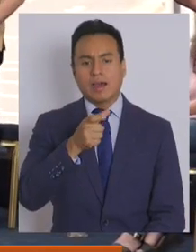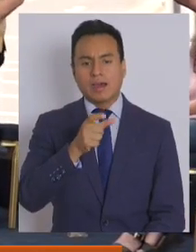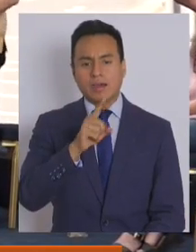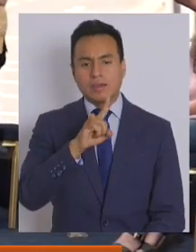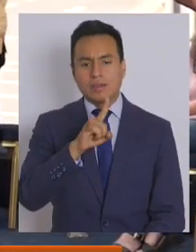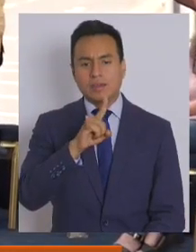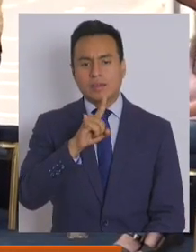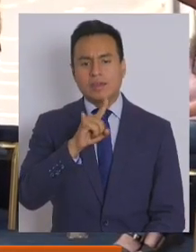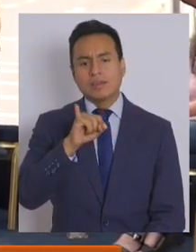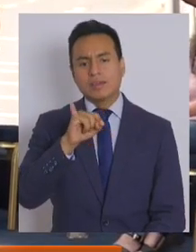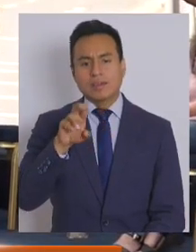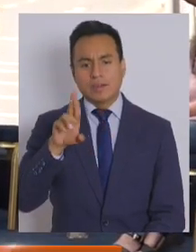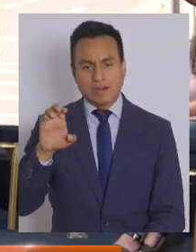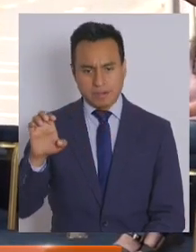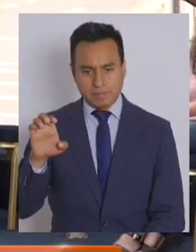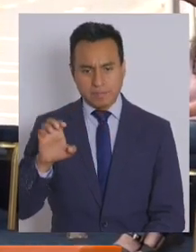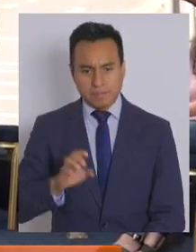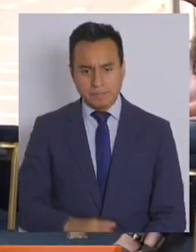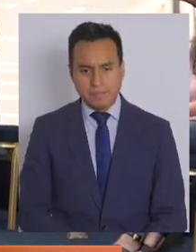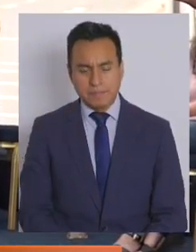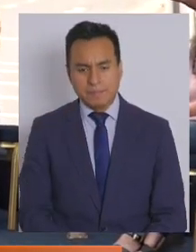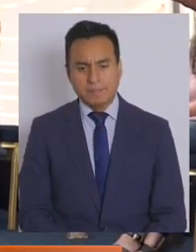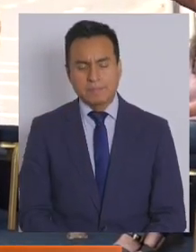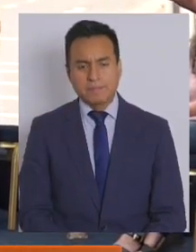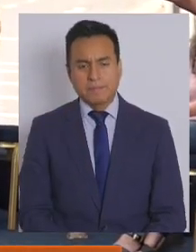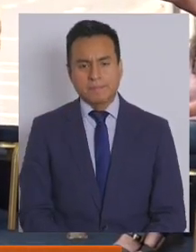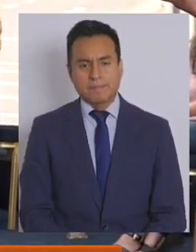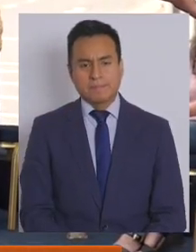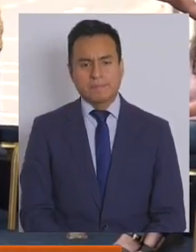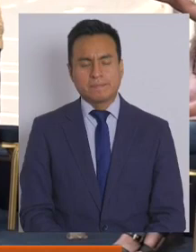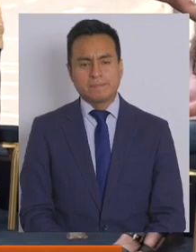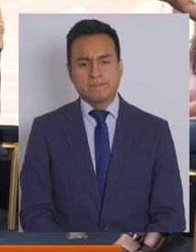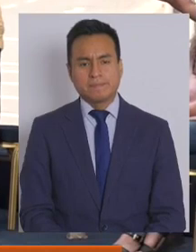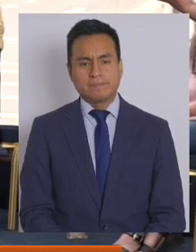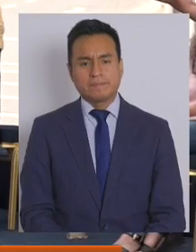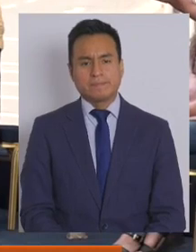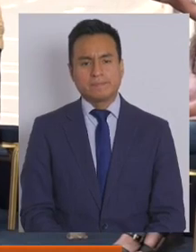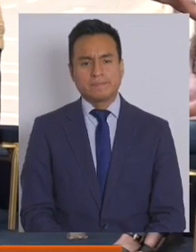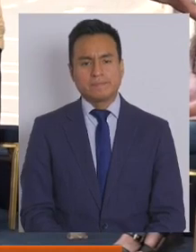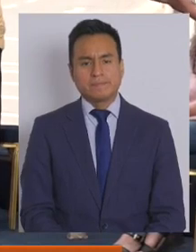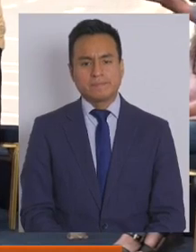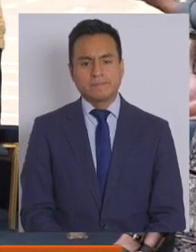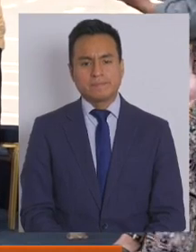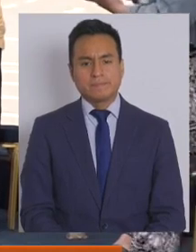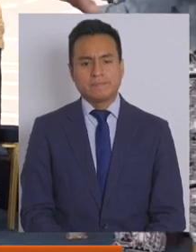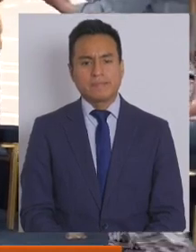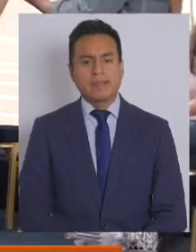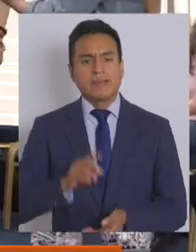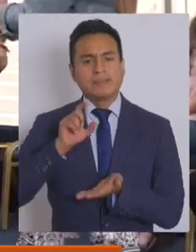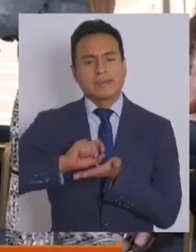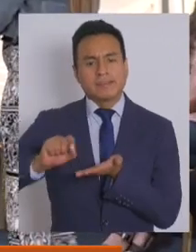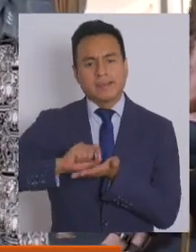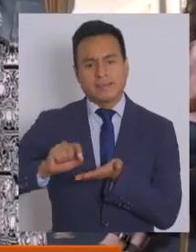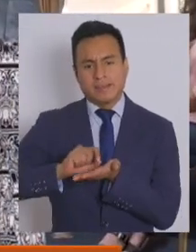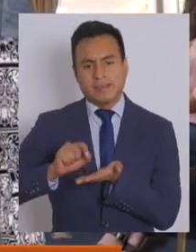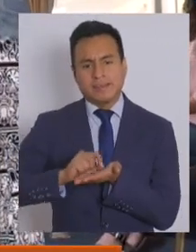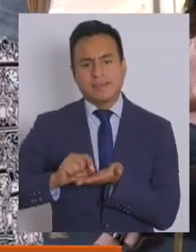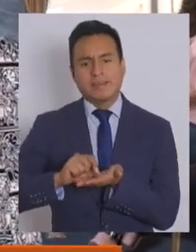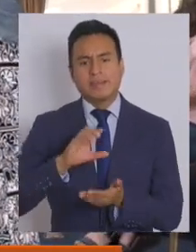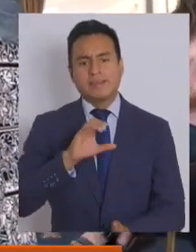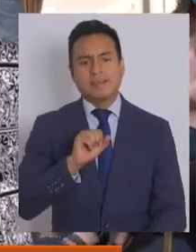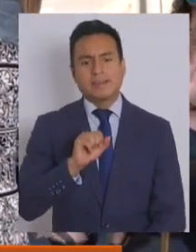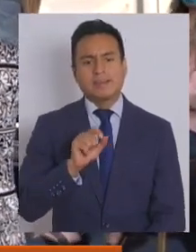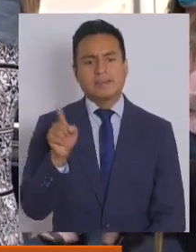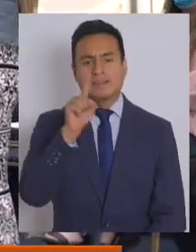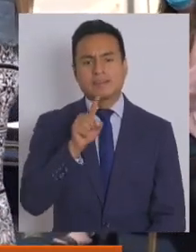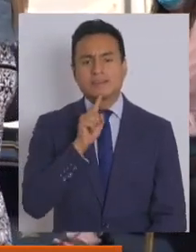Huor, dando inicio entonces a la entrega de viviendas sociales 2020-2021, que es un proceso que vaya adelante el gobierno de aquí en los